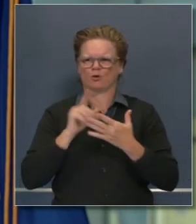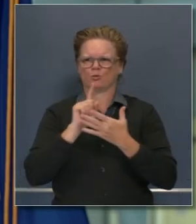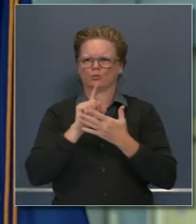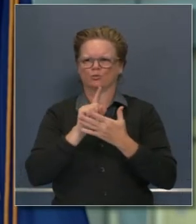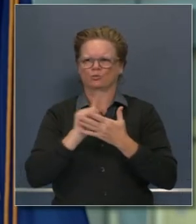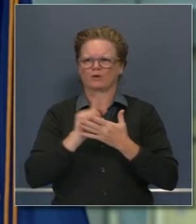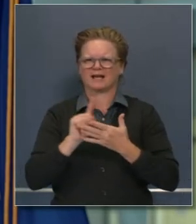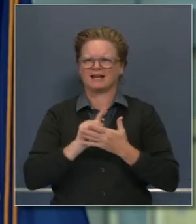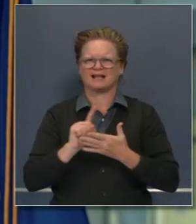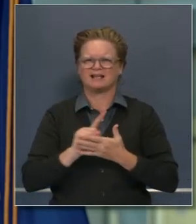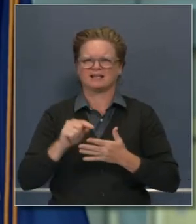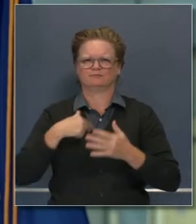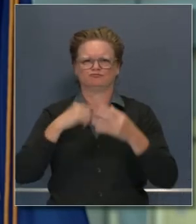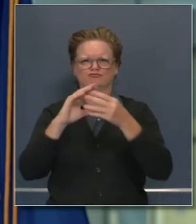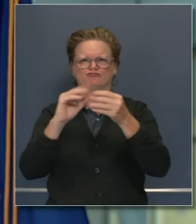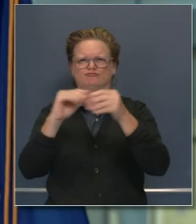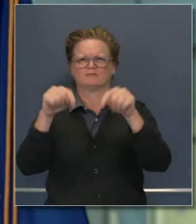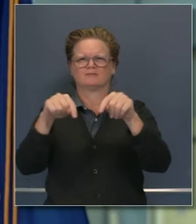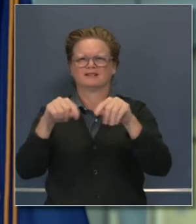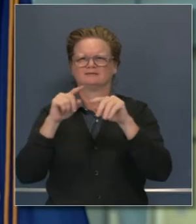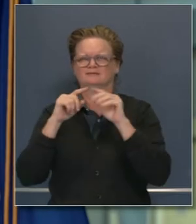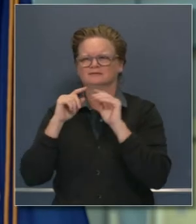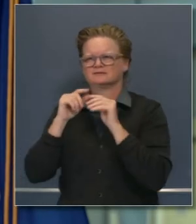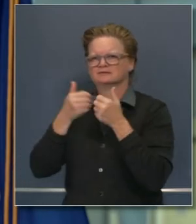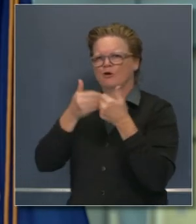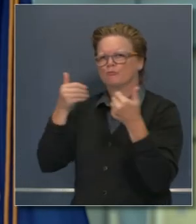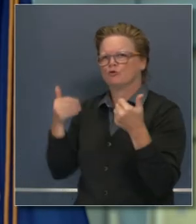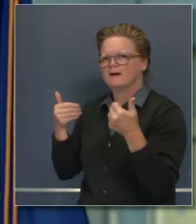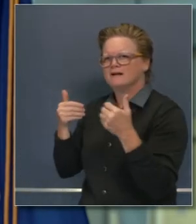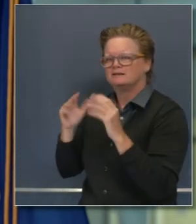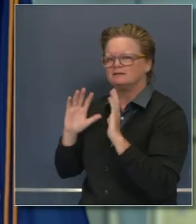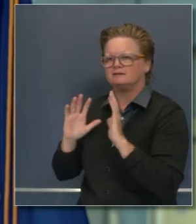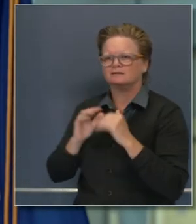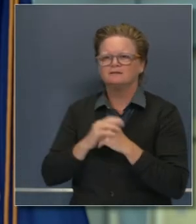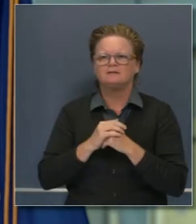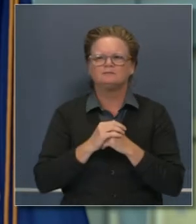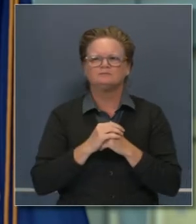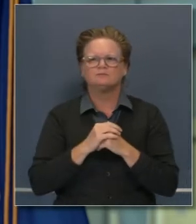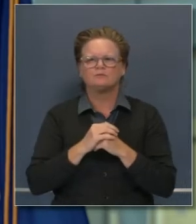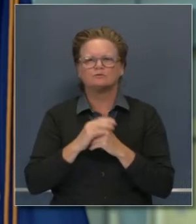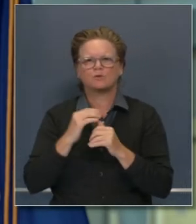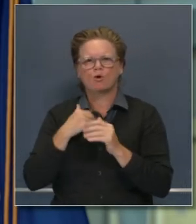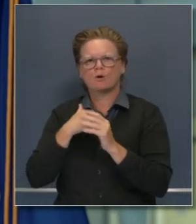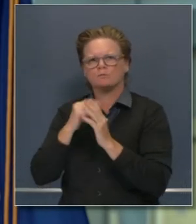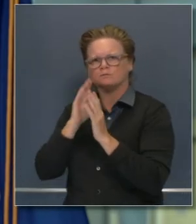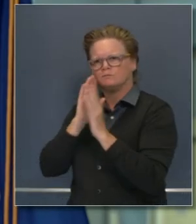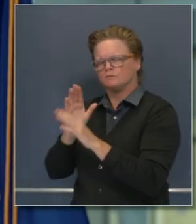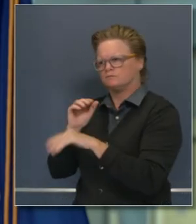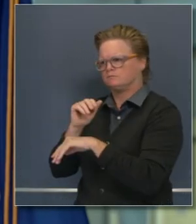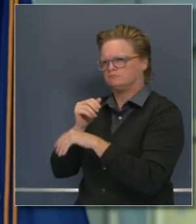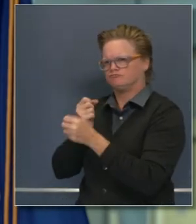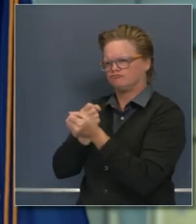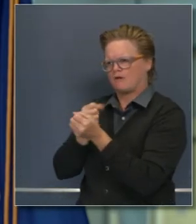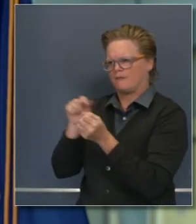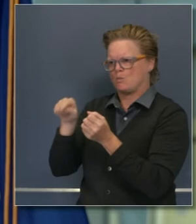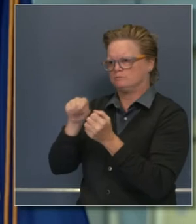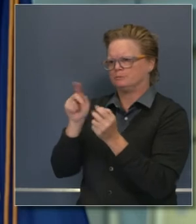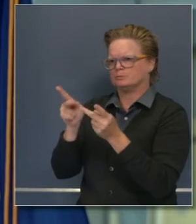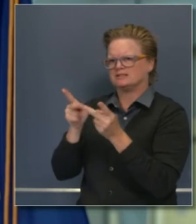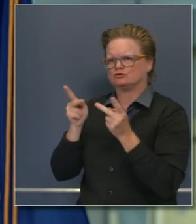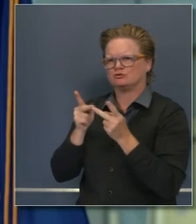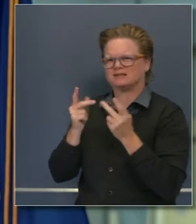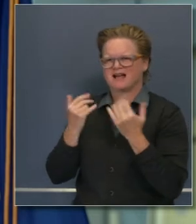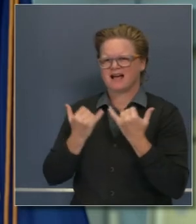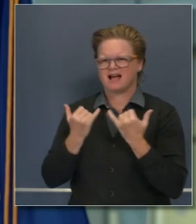que no hemos tenido la oportunidad, el secretario, adjudicar la calidad de esos